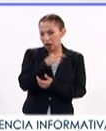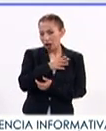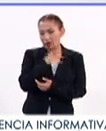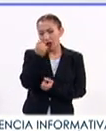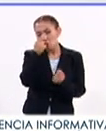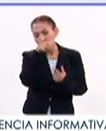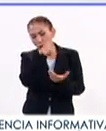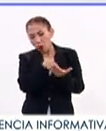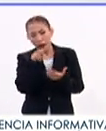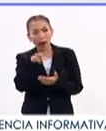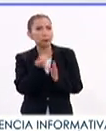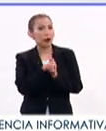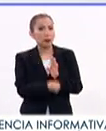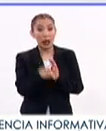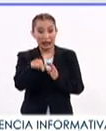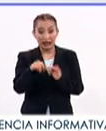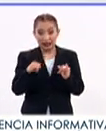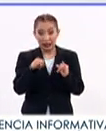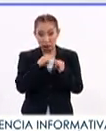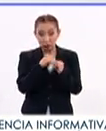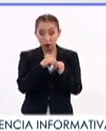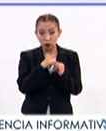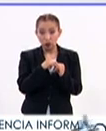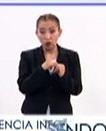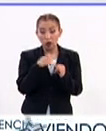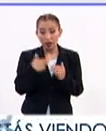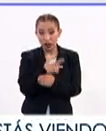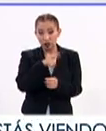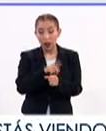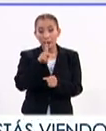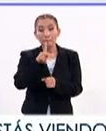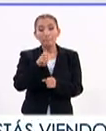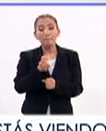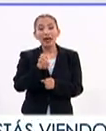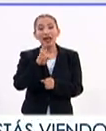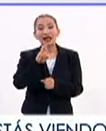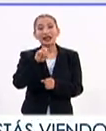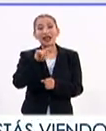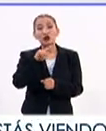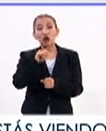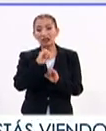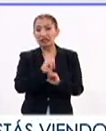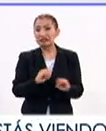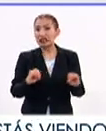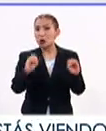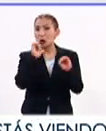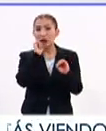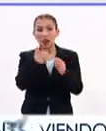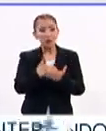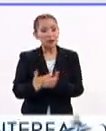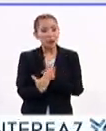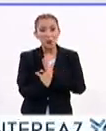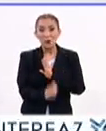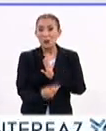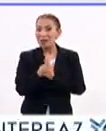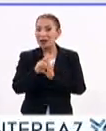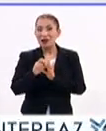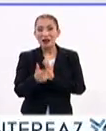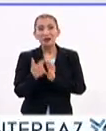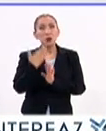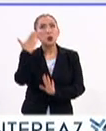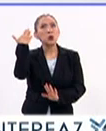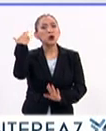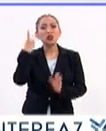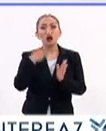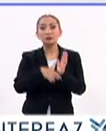ejemplo, en nuestro Instituto Nacional de Perinatología, 0% de transmisión desde el